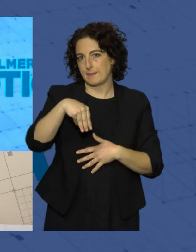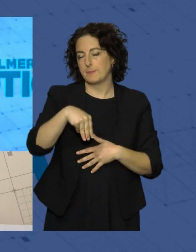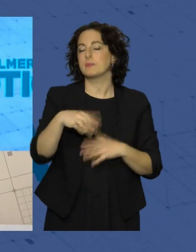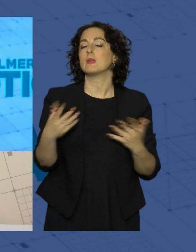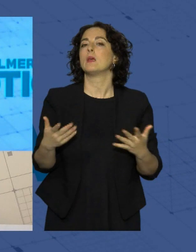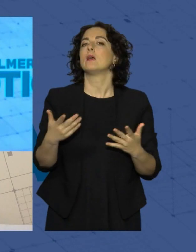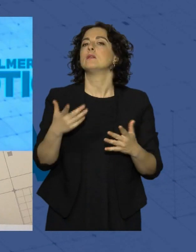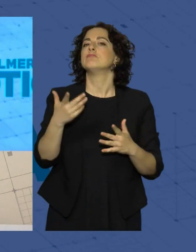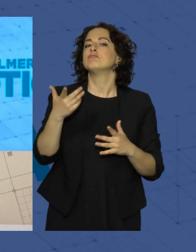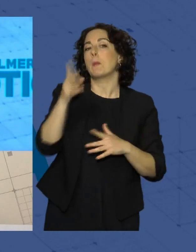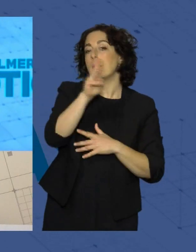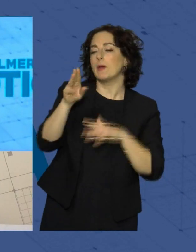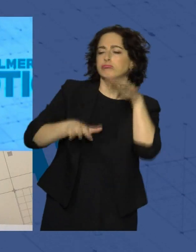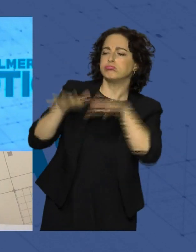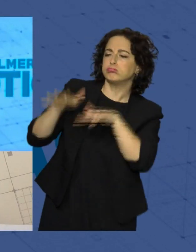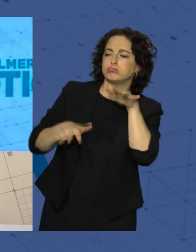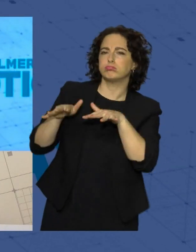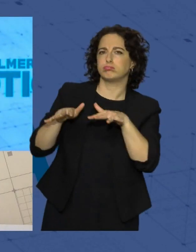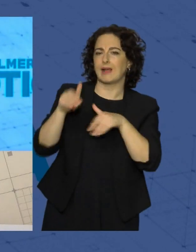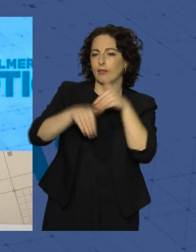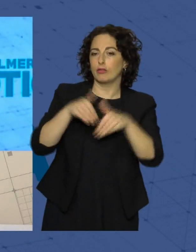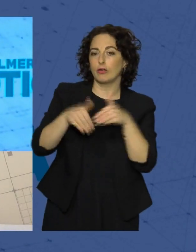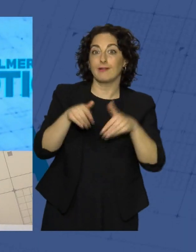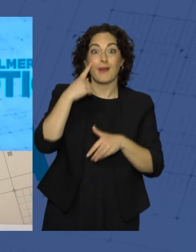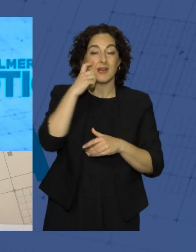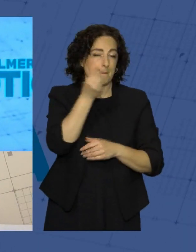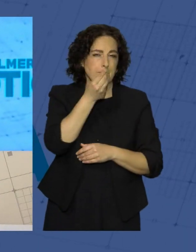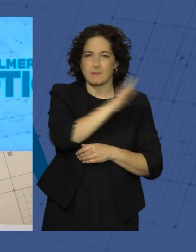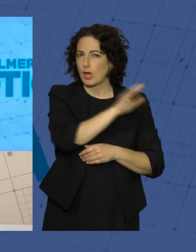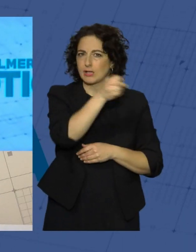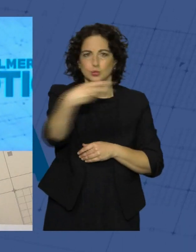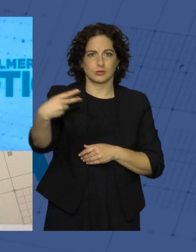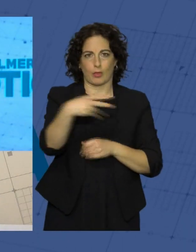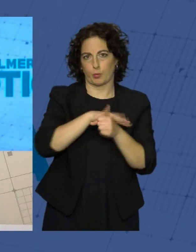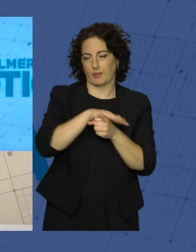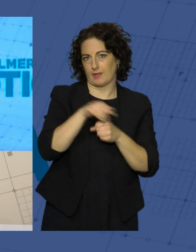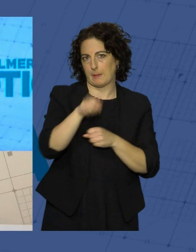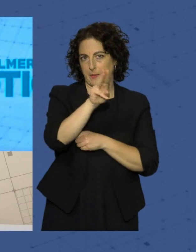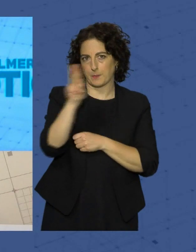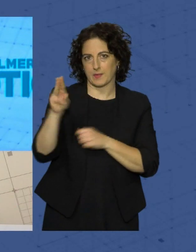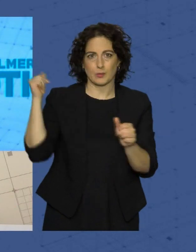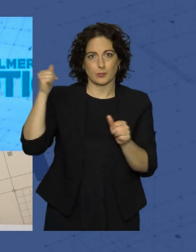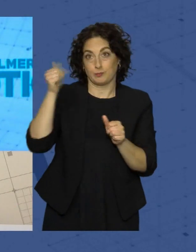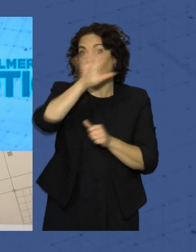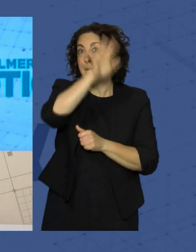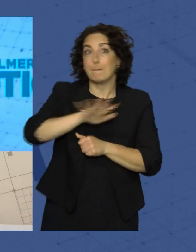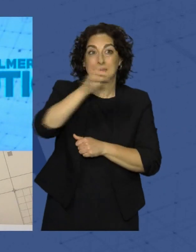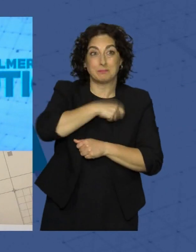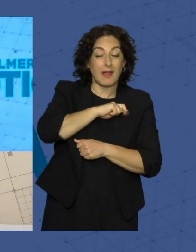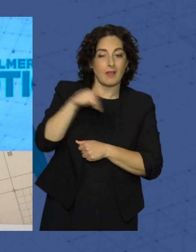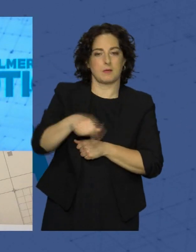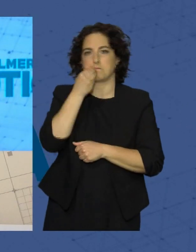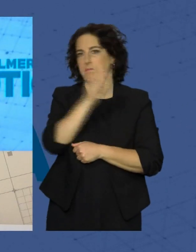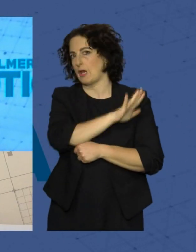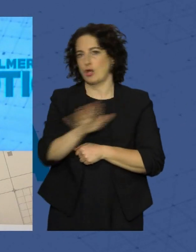comicios que en la provincia de Almería han supuesto los mejores resultados provinciales de este partido en todo el país. Además, le